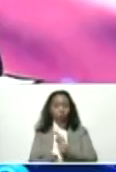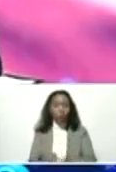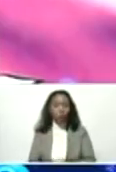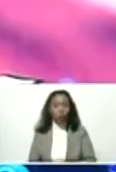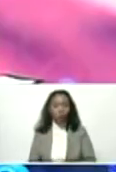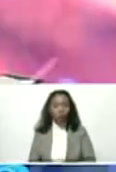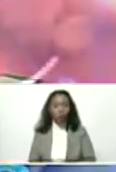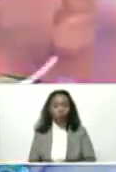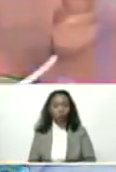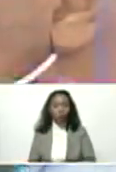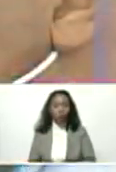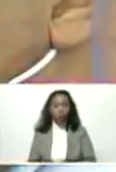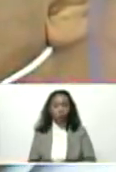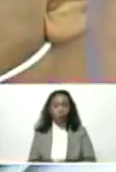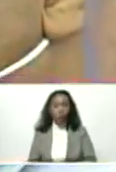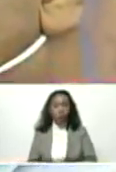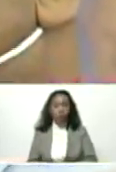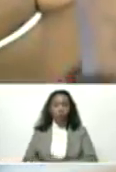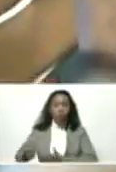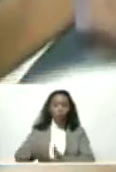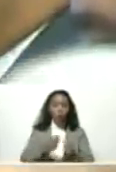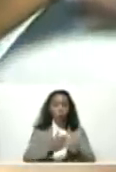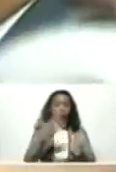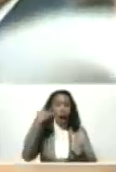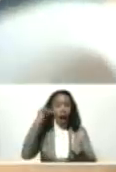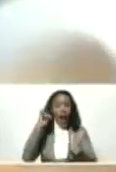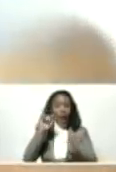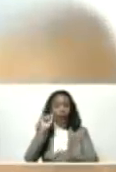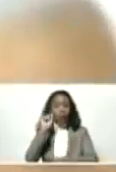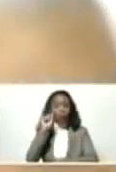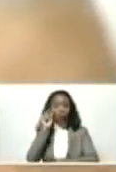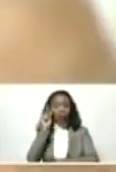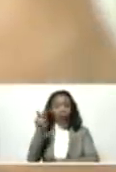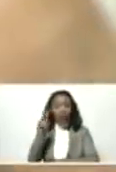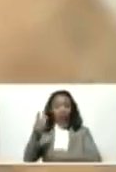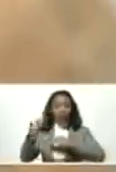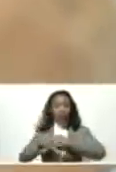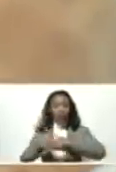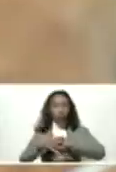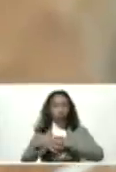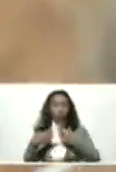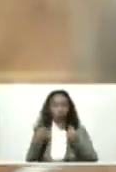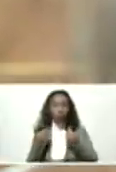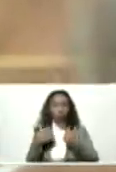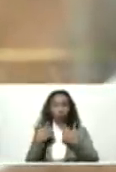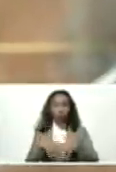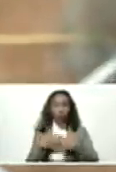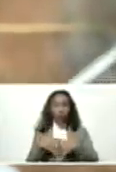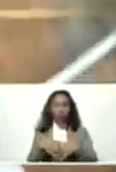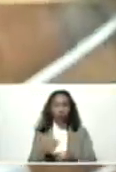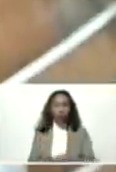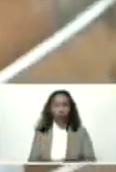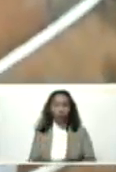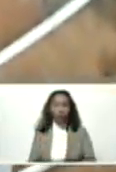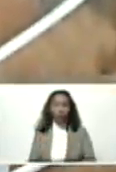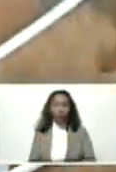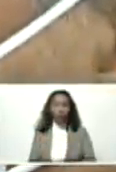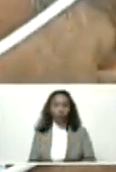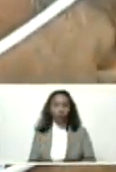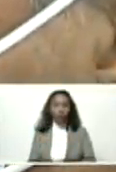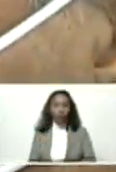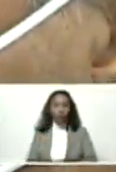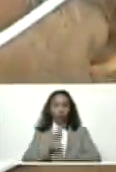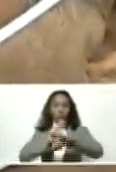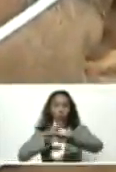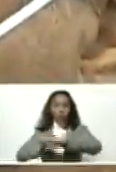Las brechas que existieron desde el punto de vista tecnológico, económico, industrial, entre el